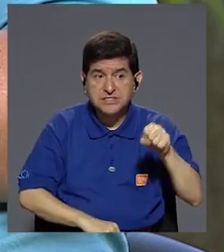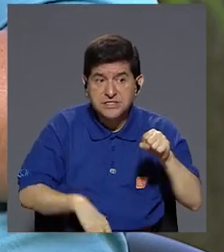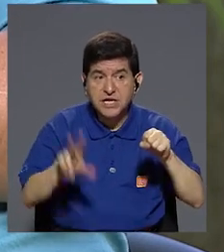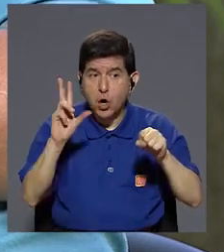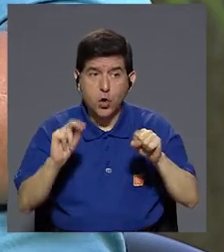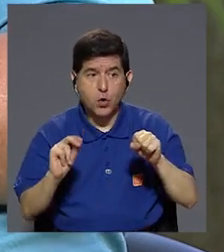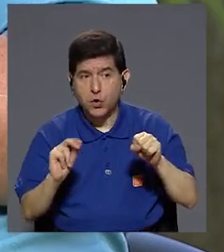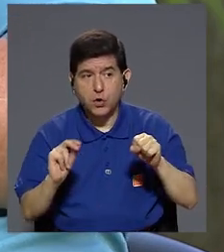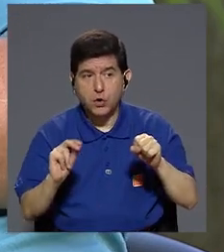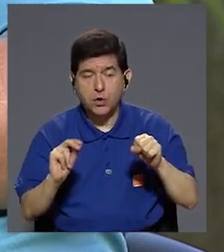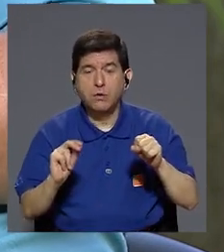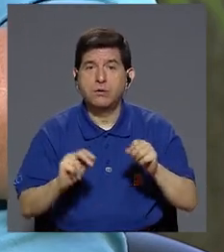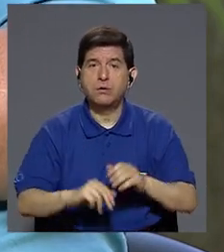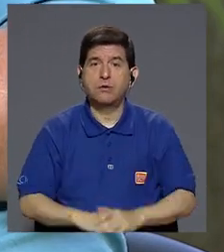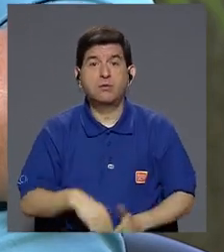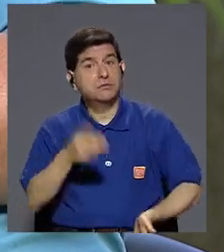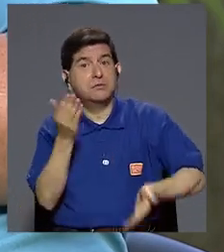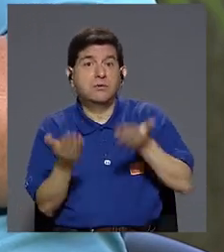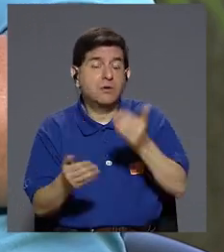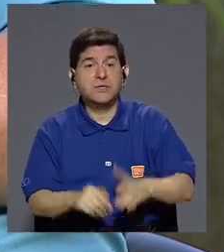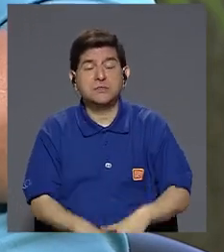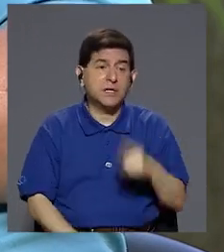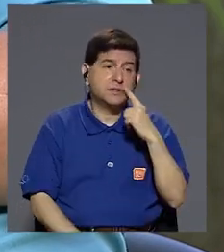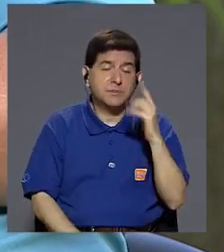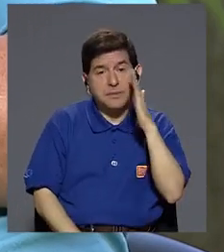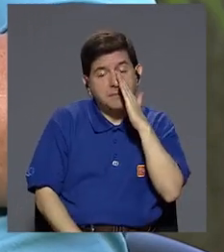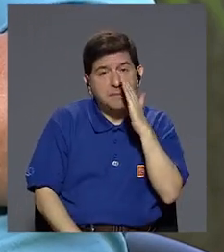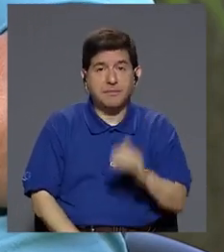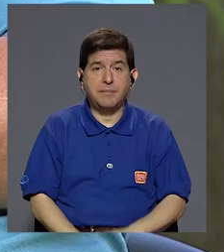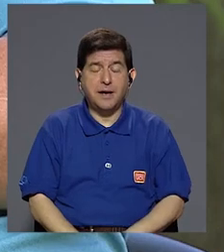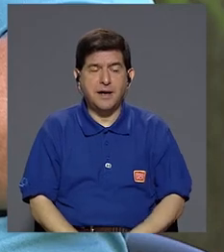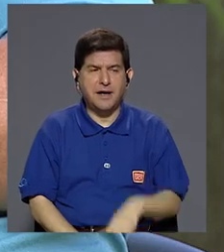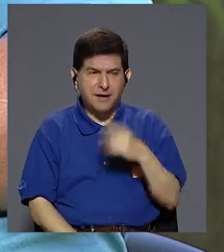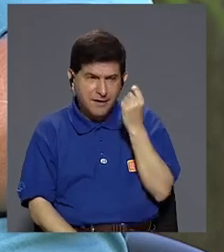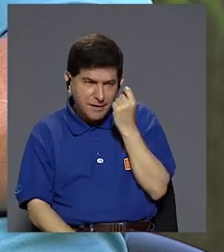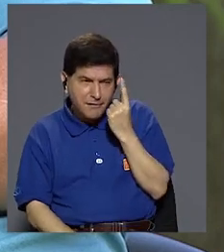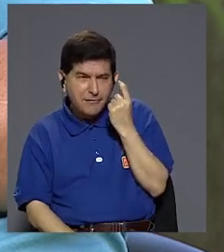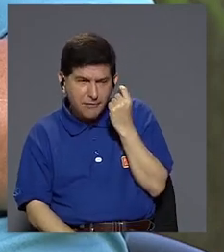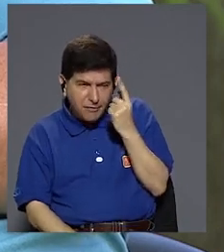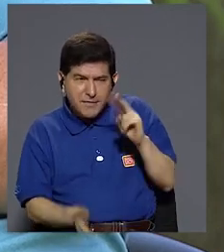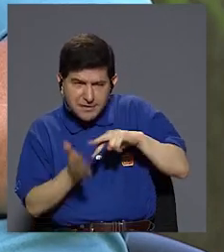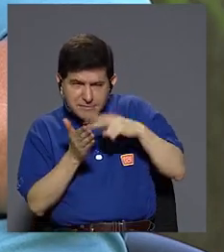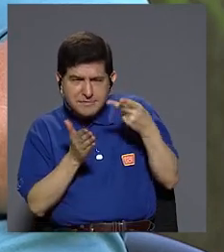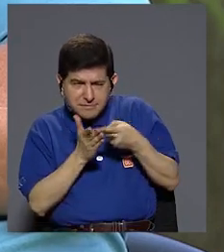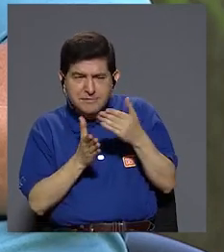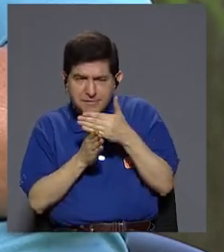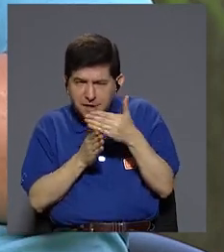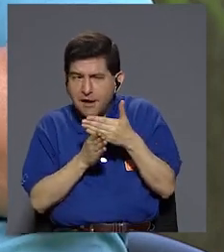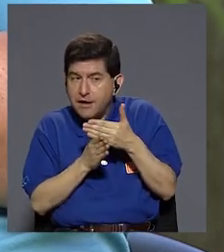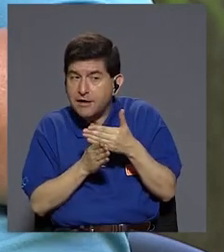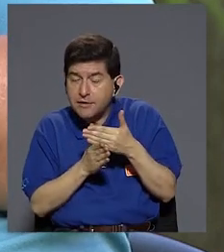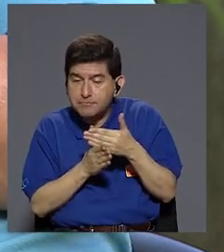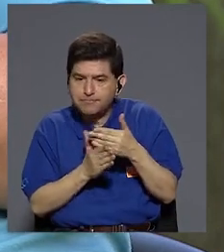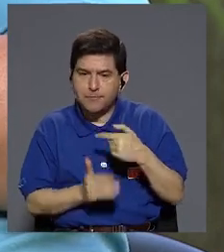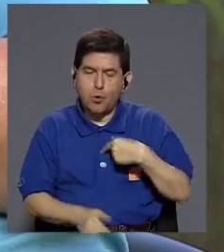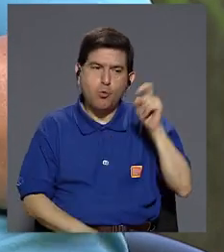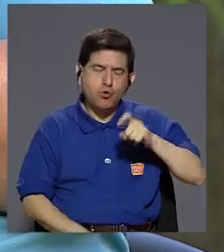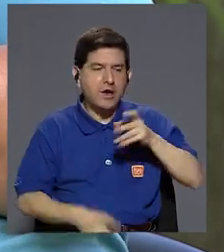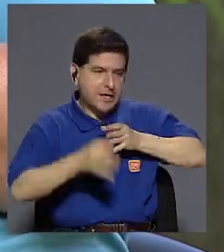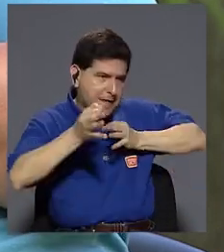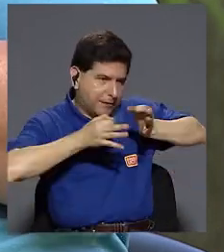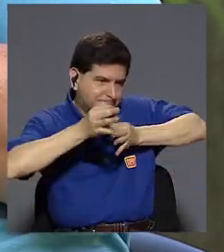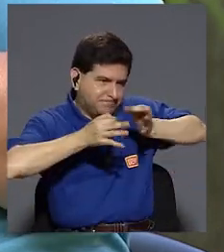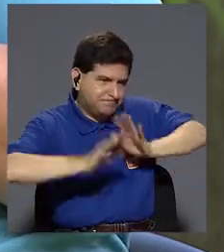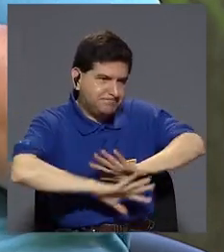Sí, no, y tal vez el papá o la mamá dice, estará comprendiendo qué significa que lo comparta, bueno, es el deber de uno